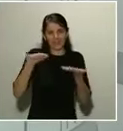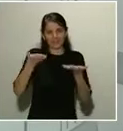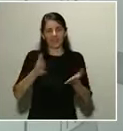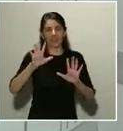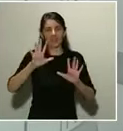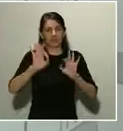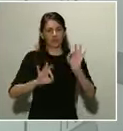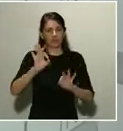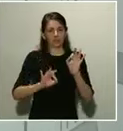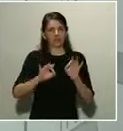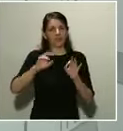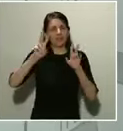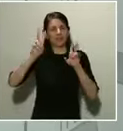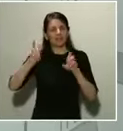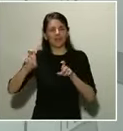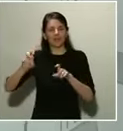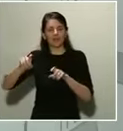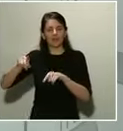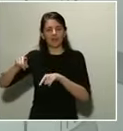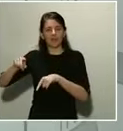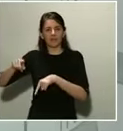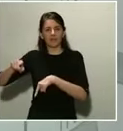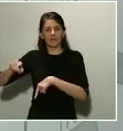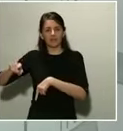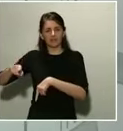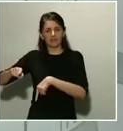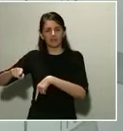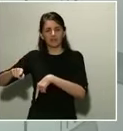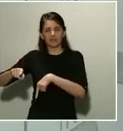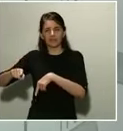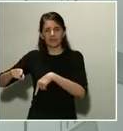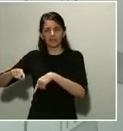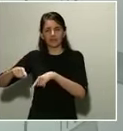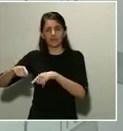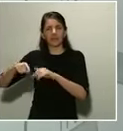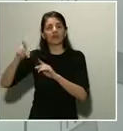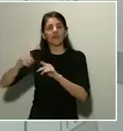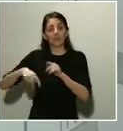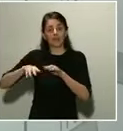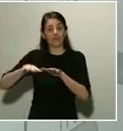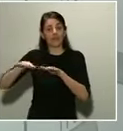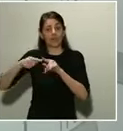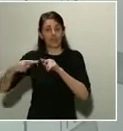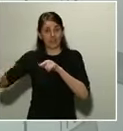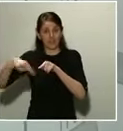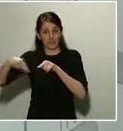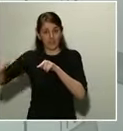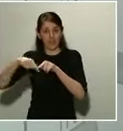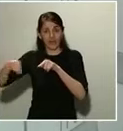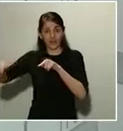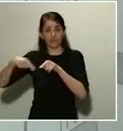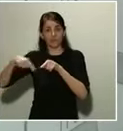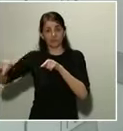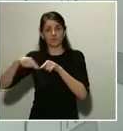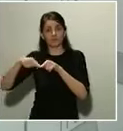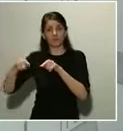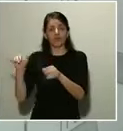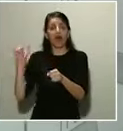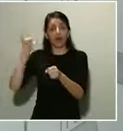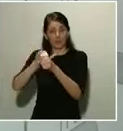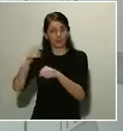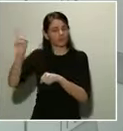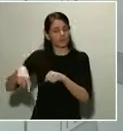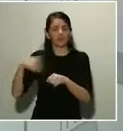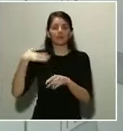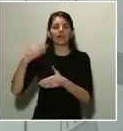operatividad, reduciendo terminales en aeropuertos y por supuesto la reducción de vuelos que ello implica. Yo diría que básicamente queda